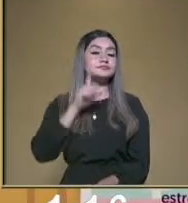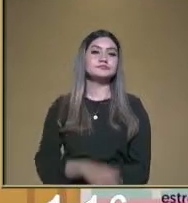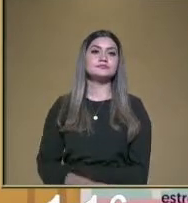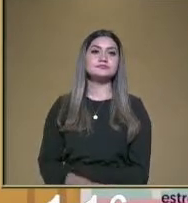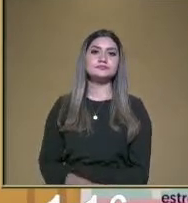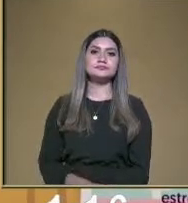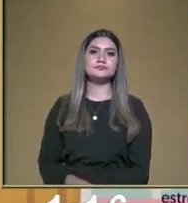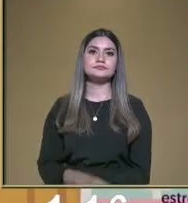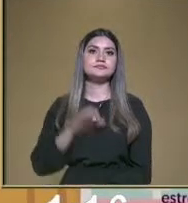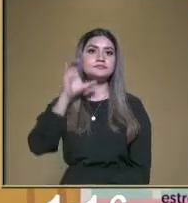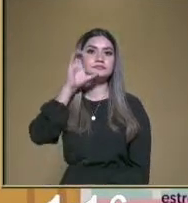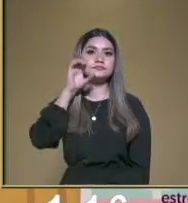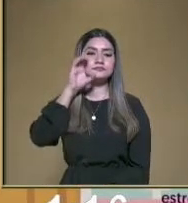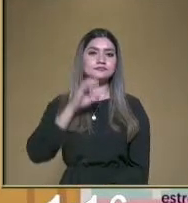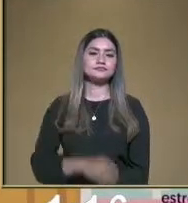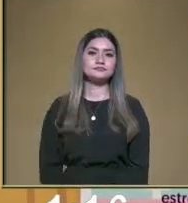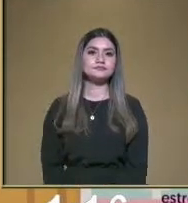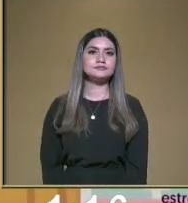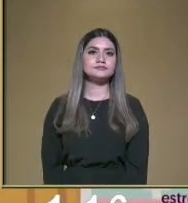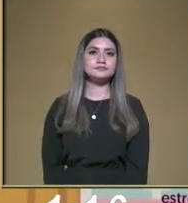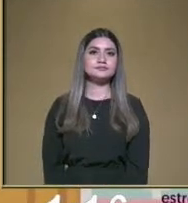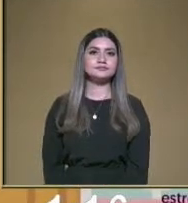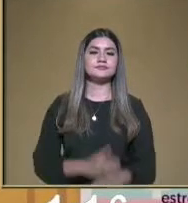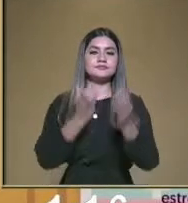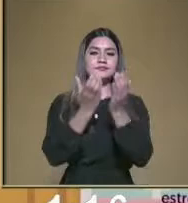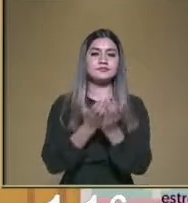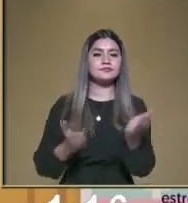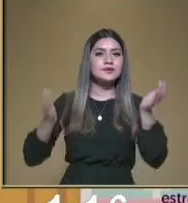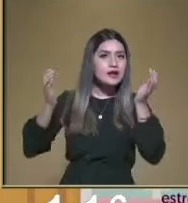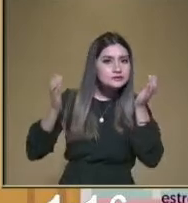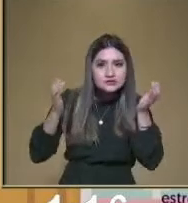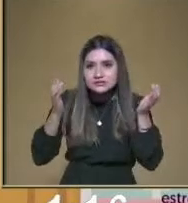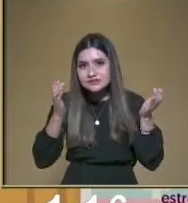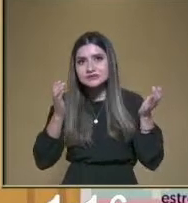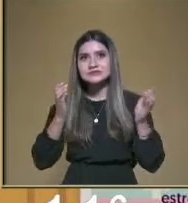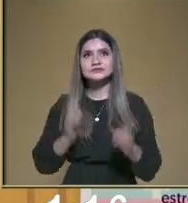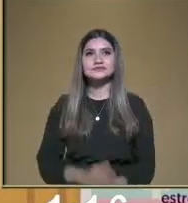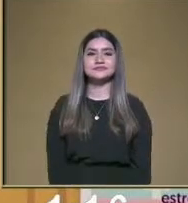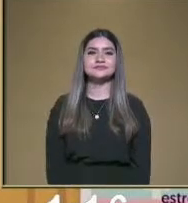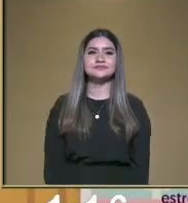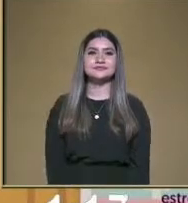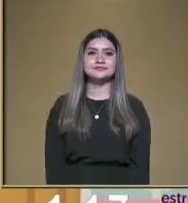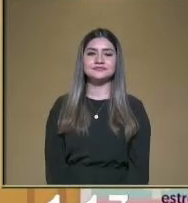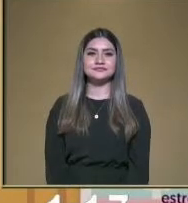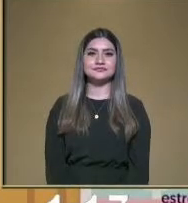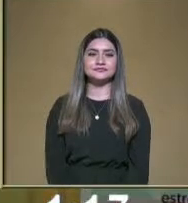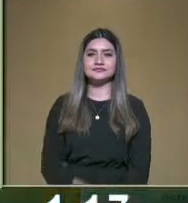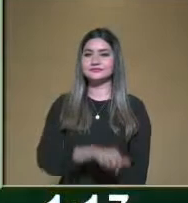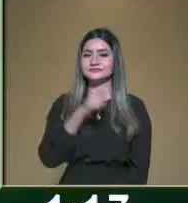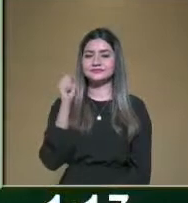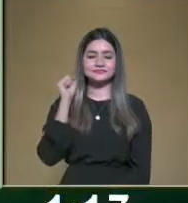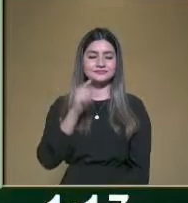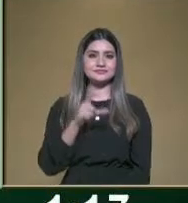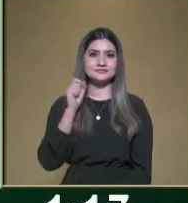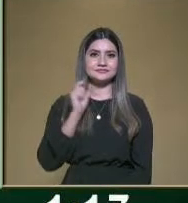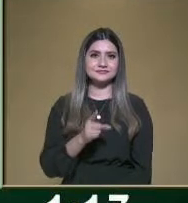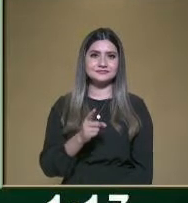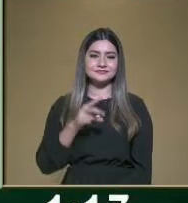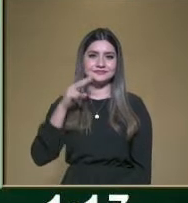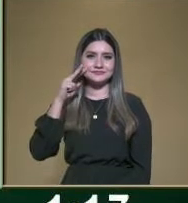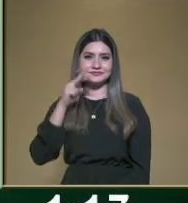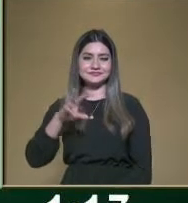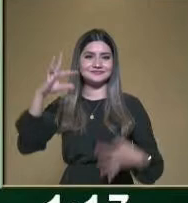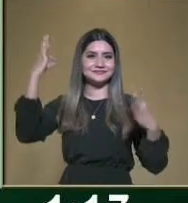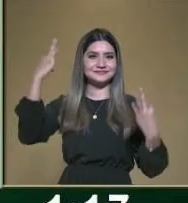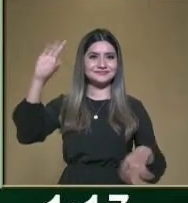naranja, lalash, sandía, gualeya. Así es, maestra. También tenemos algunos, bueno, aquí en el